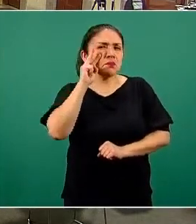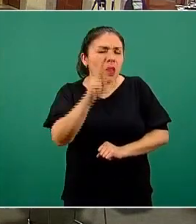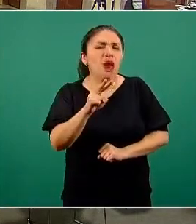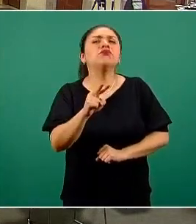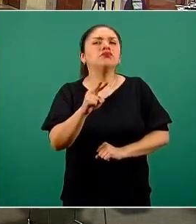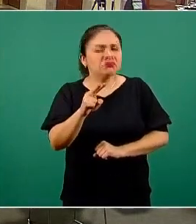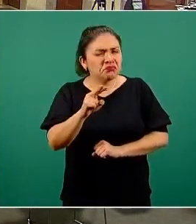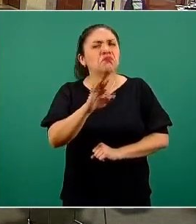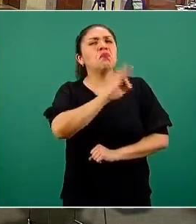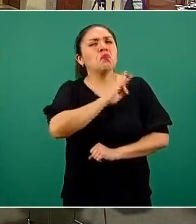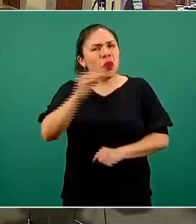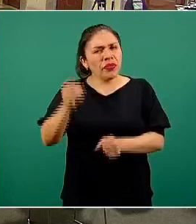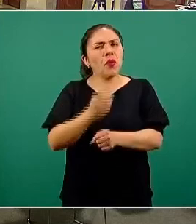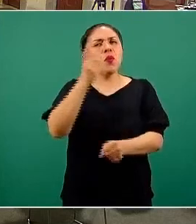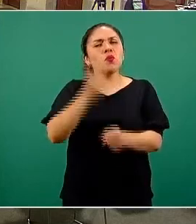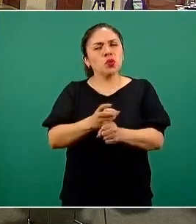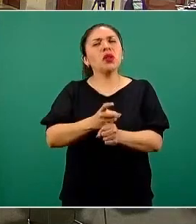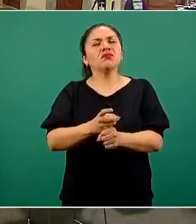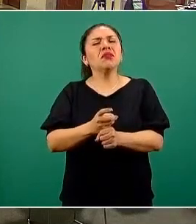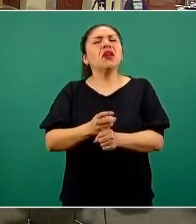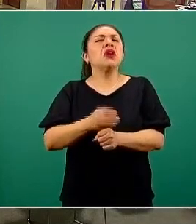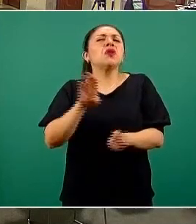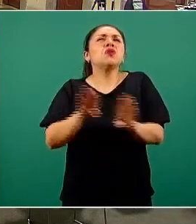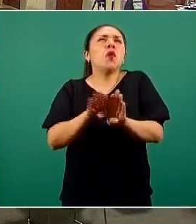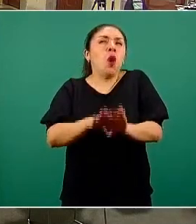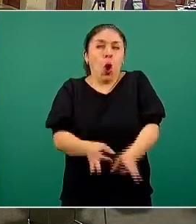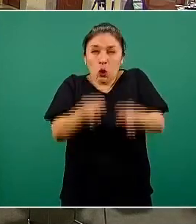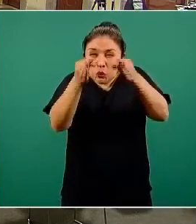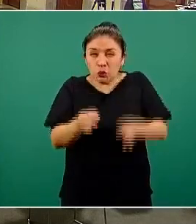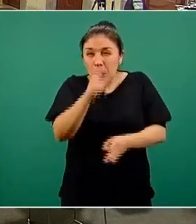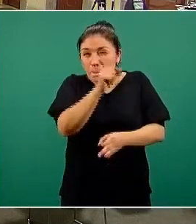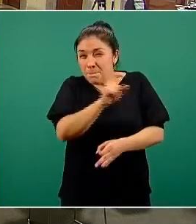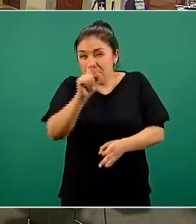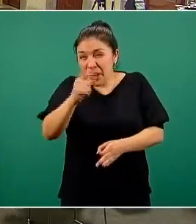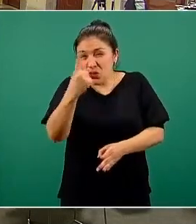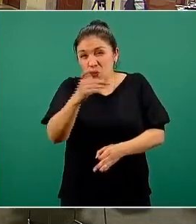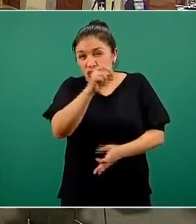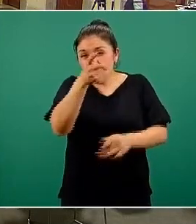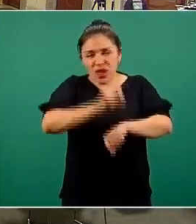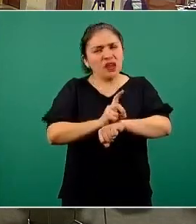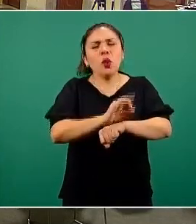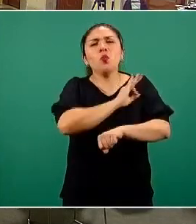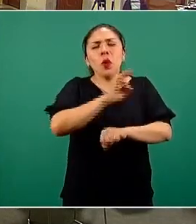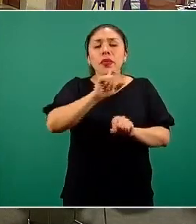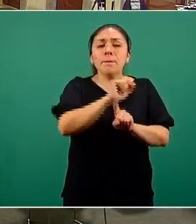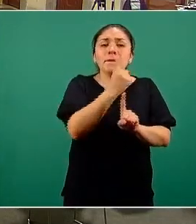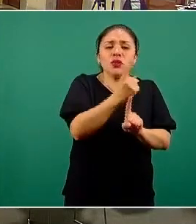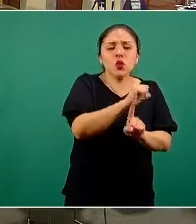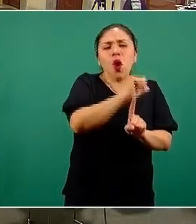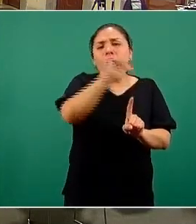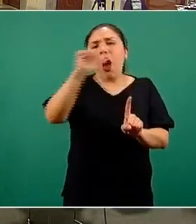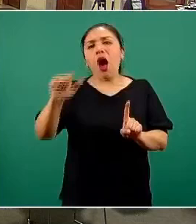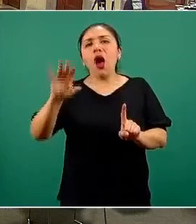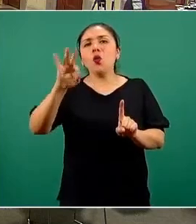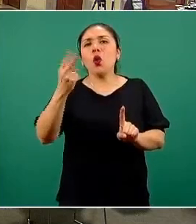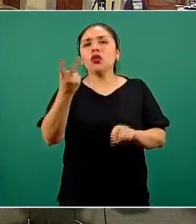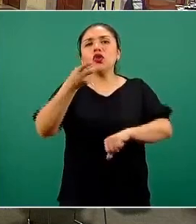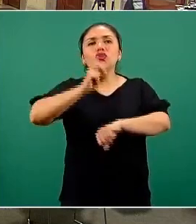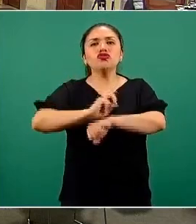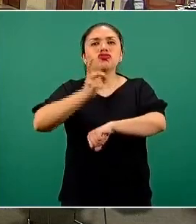oportunidad de tener flexibilidad desde 21 y hasta 42 días. Esta fue una recomendación